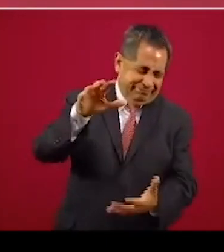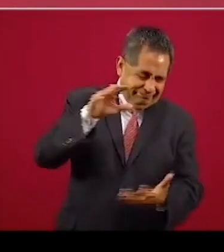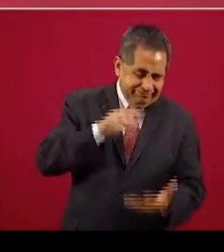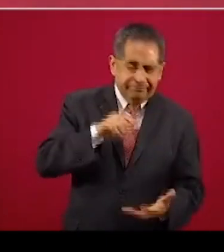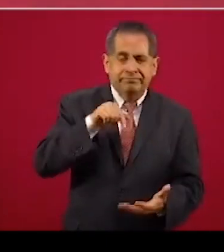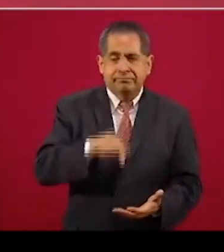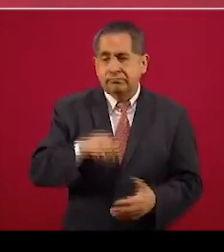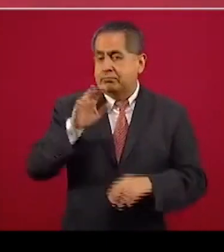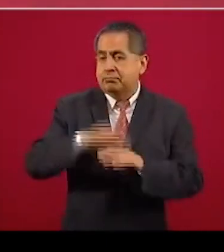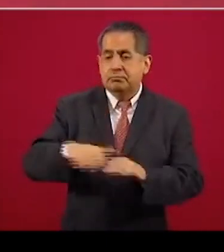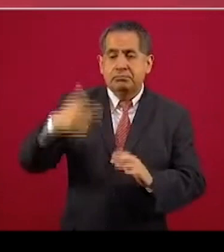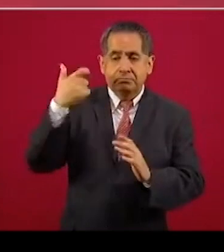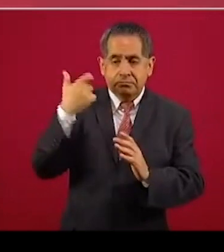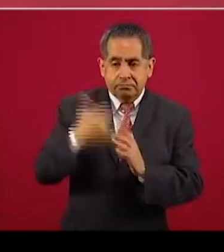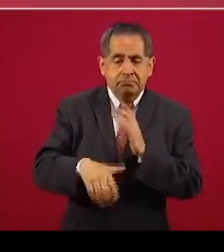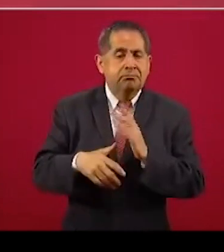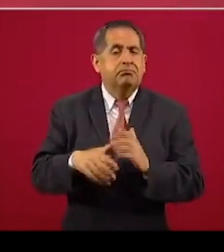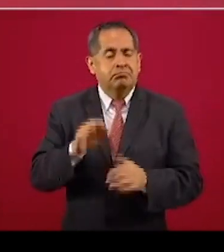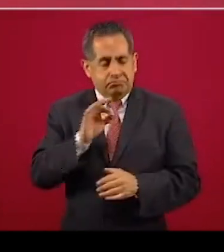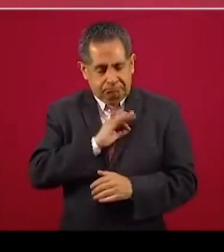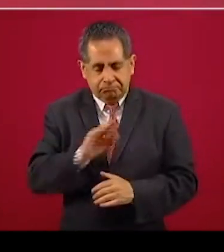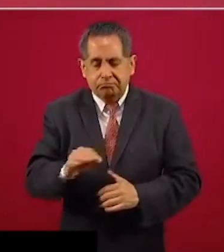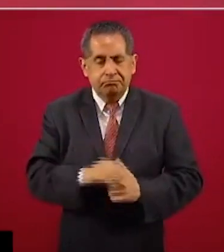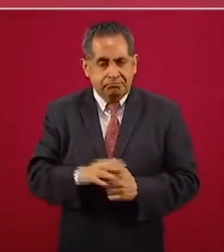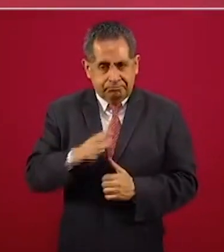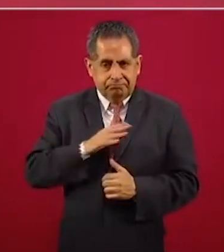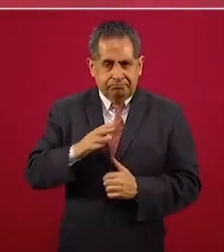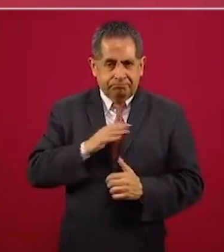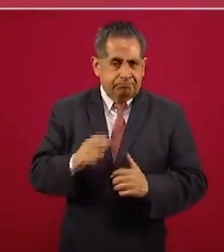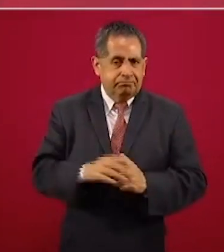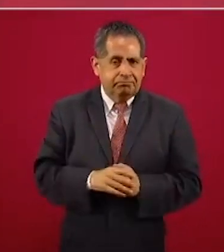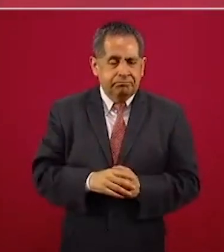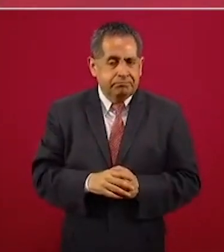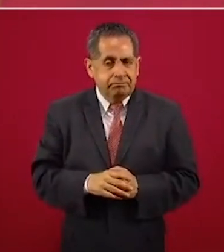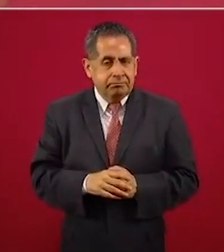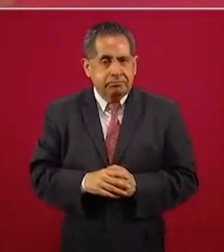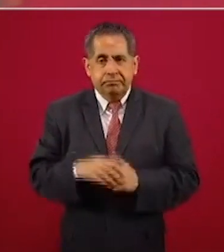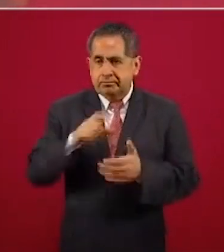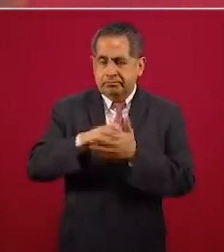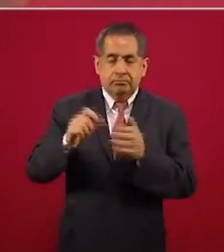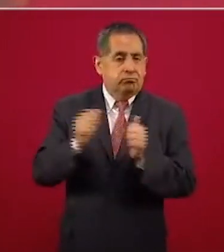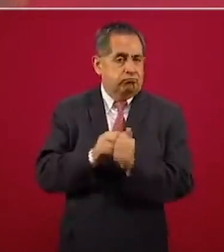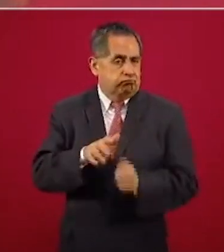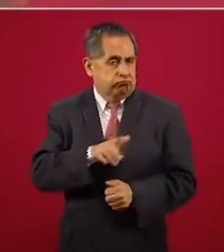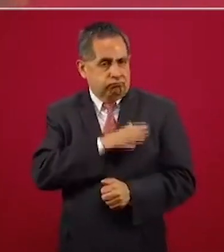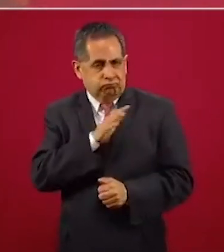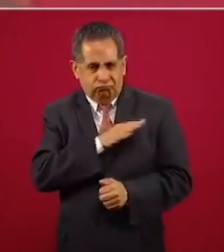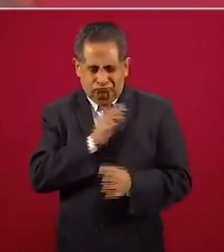puedan adquirir, repito, con la calidad